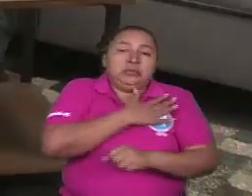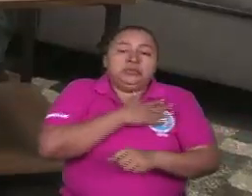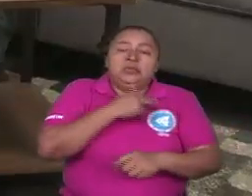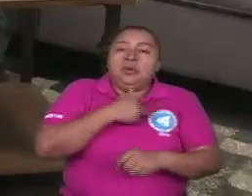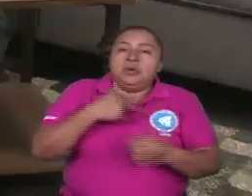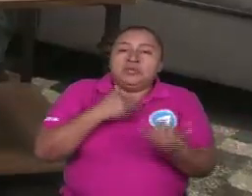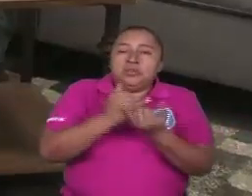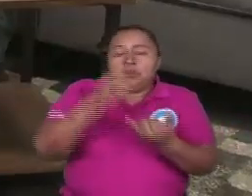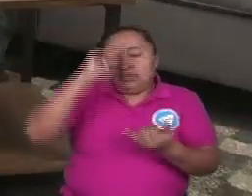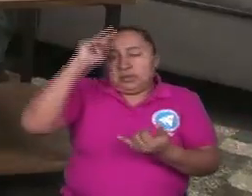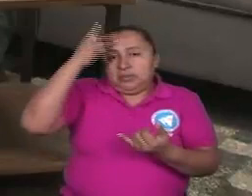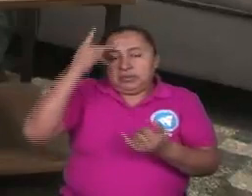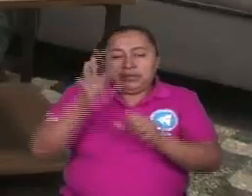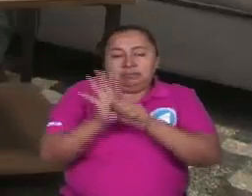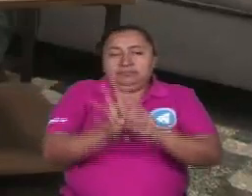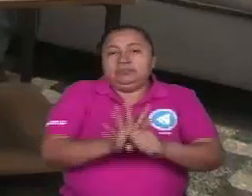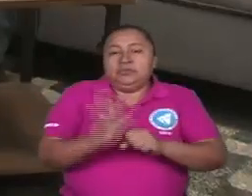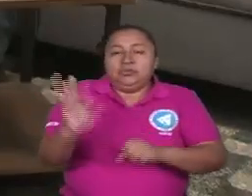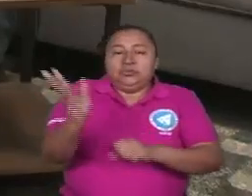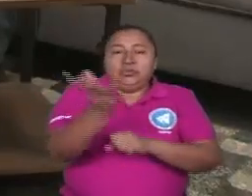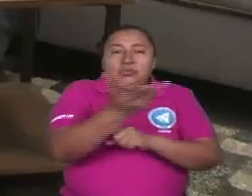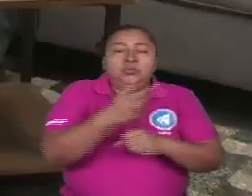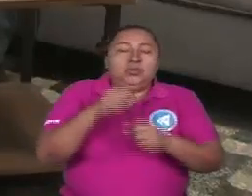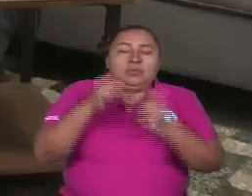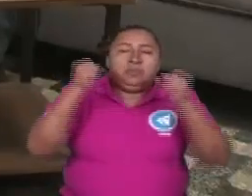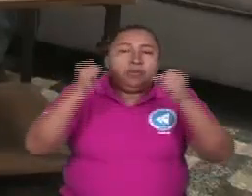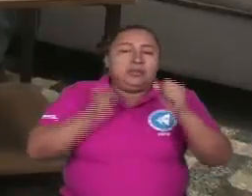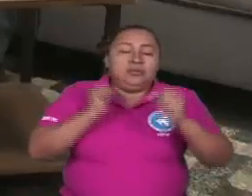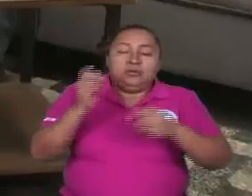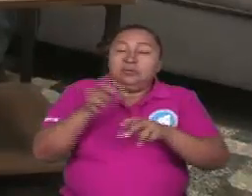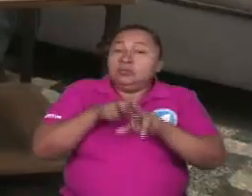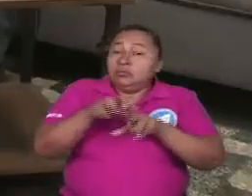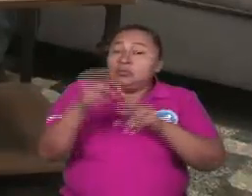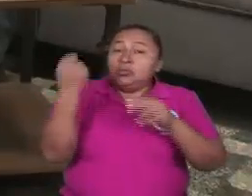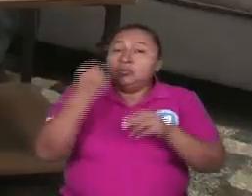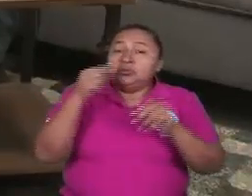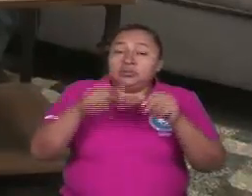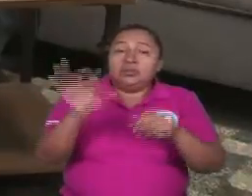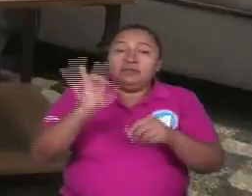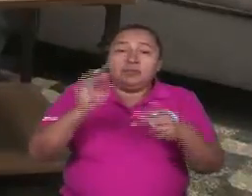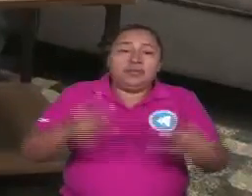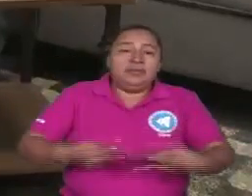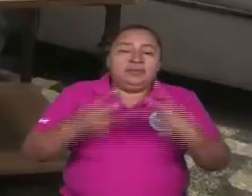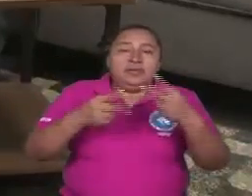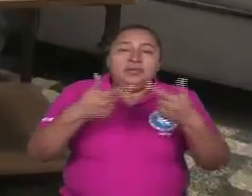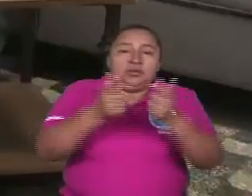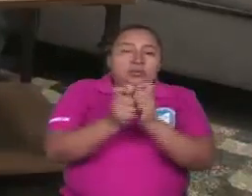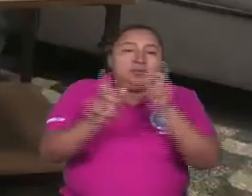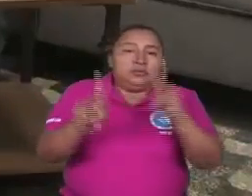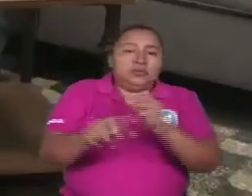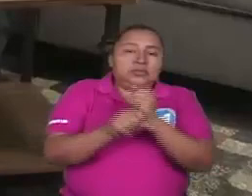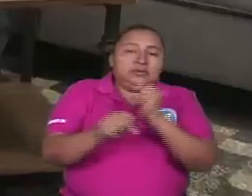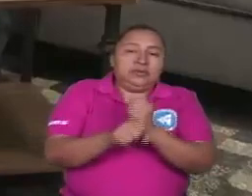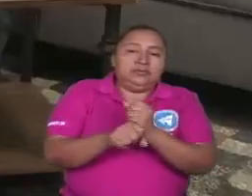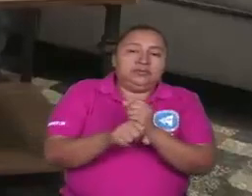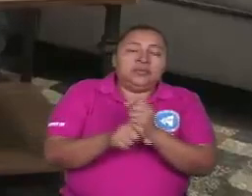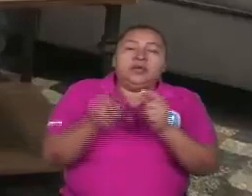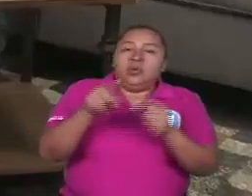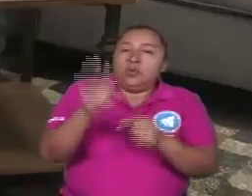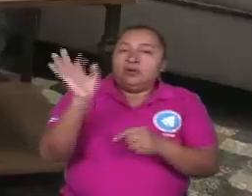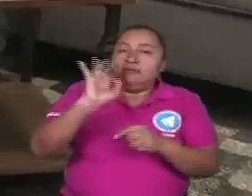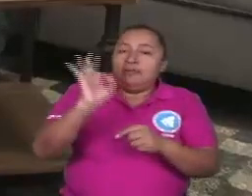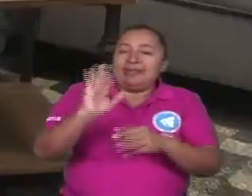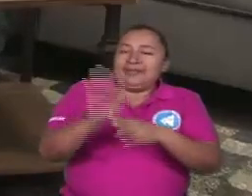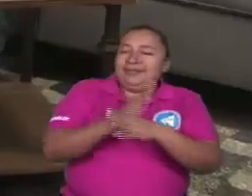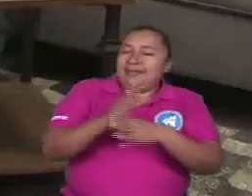lo hace a través de políticas que excluyen de todos los círculos de poder y de todos los accesos a medios de vida de la clase trabajadora, es un modelo por